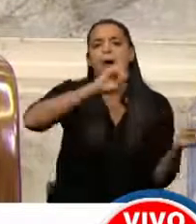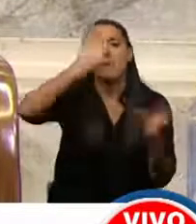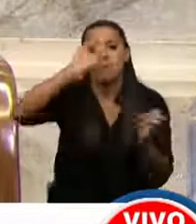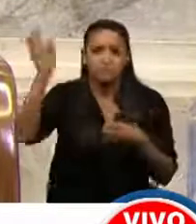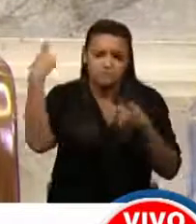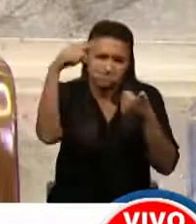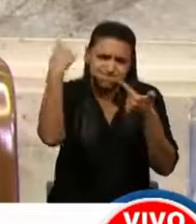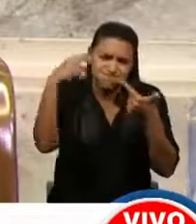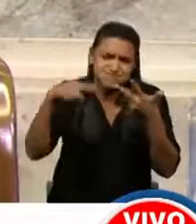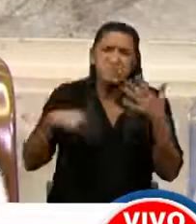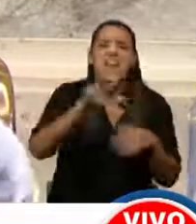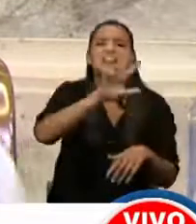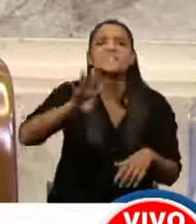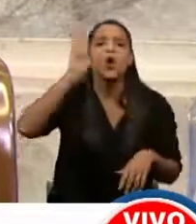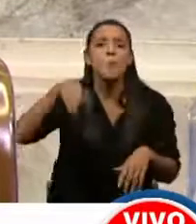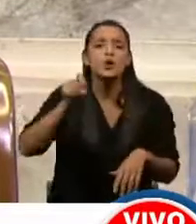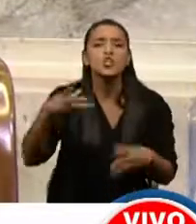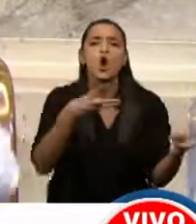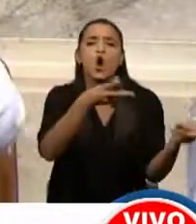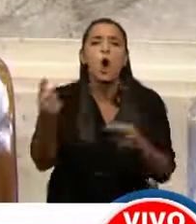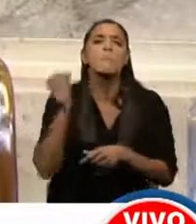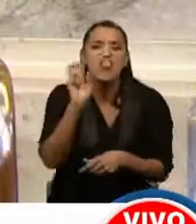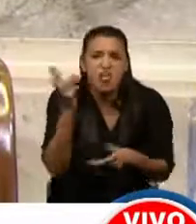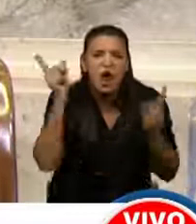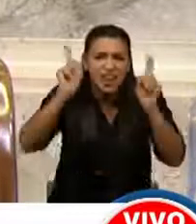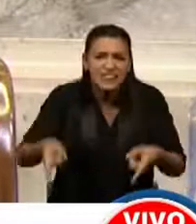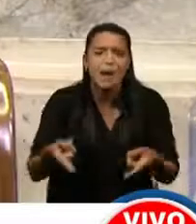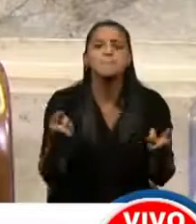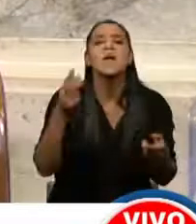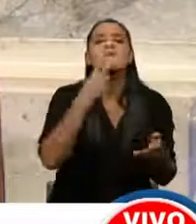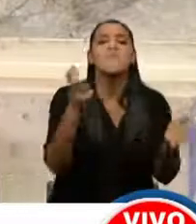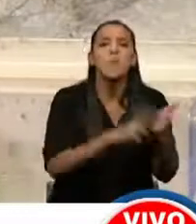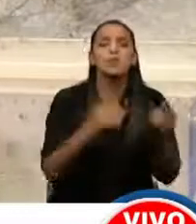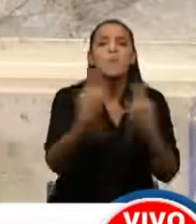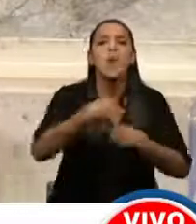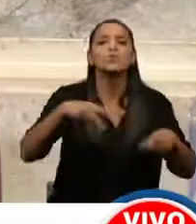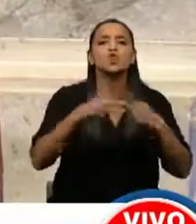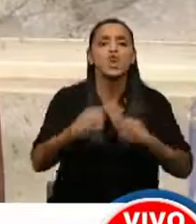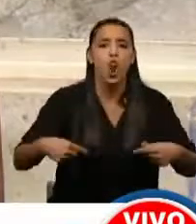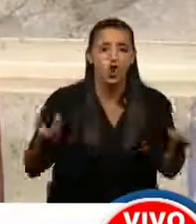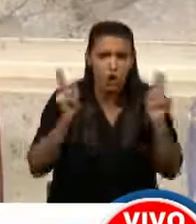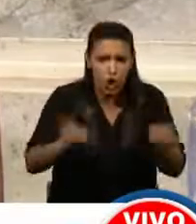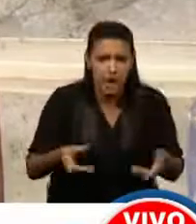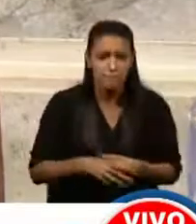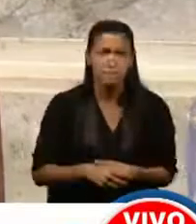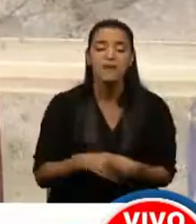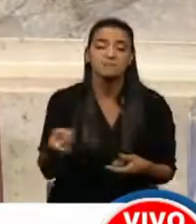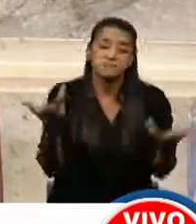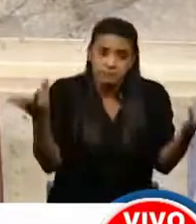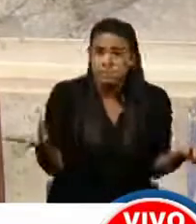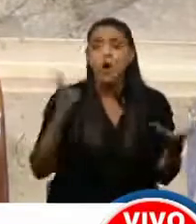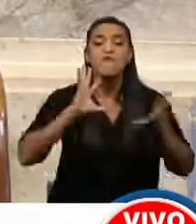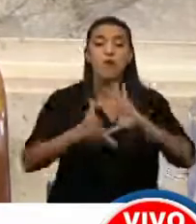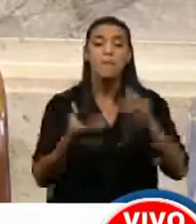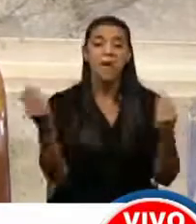instauró la percepción del 35% sobre la compra de dólares, y se aumentaron los impuestos a productos tecnológicos, etc. Es evidente que el modus